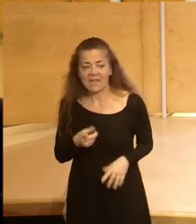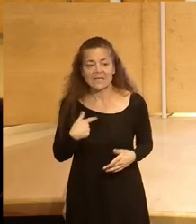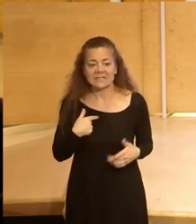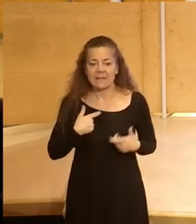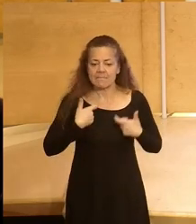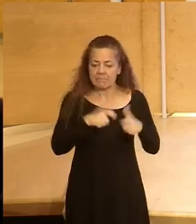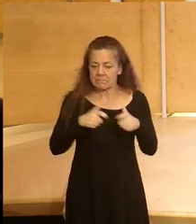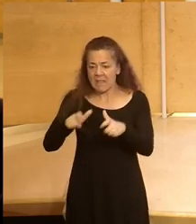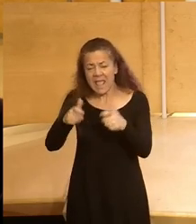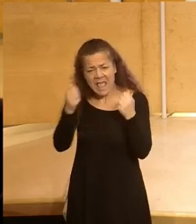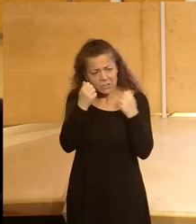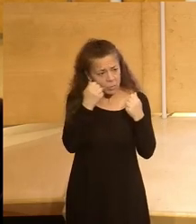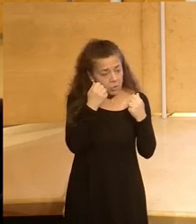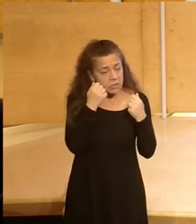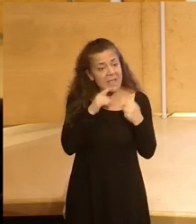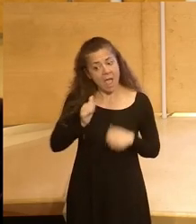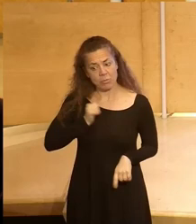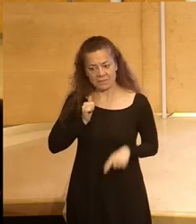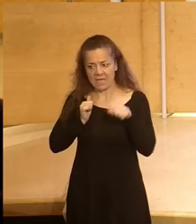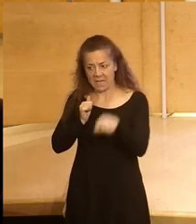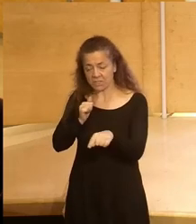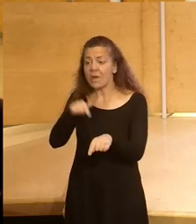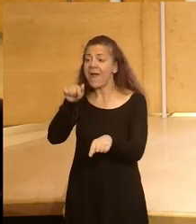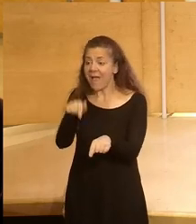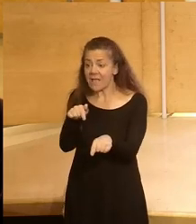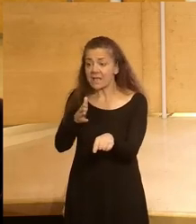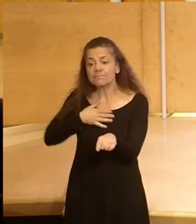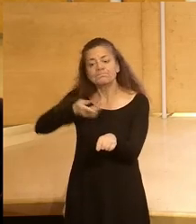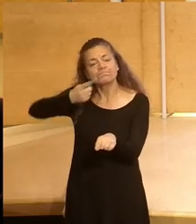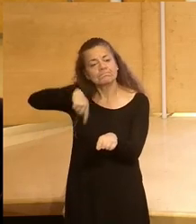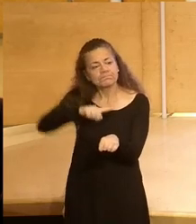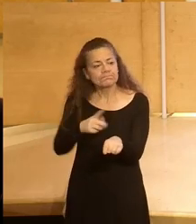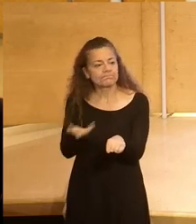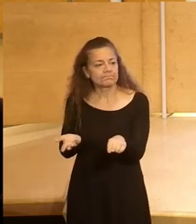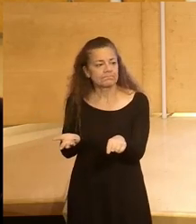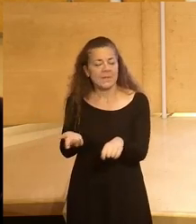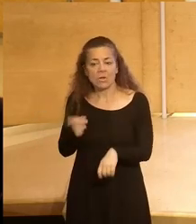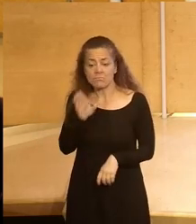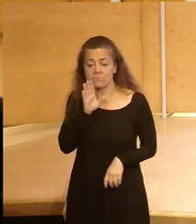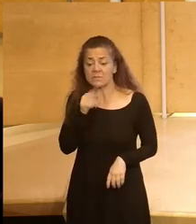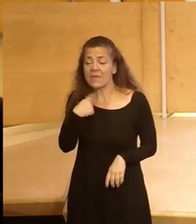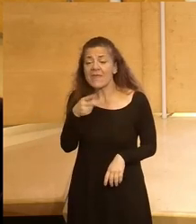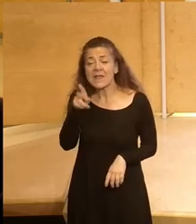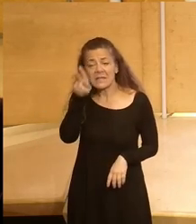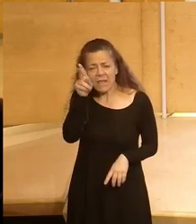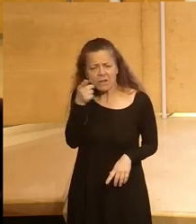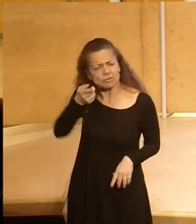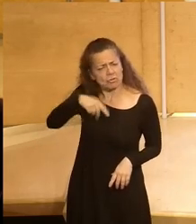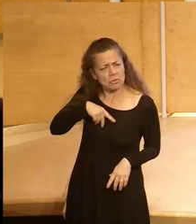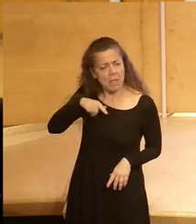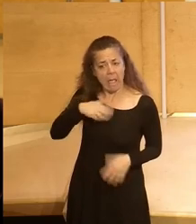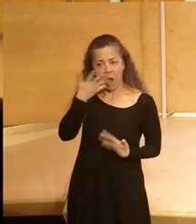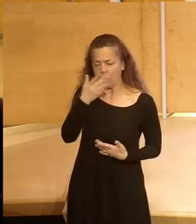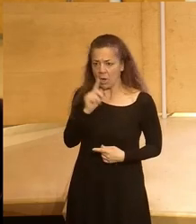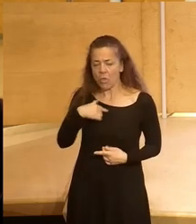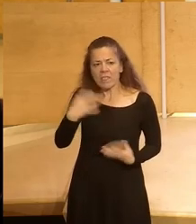distintas disciplinas y aprovecharnos de eso y yo creo que ahí somos bueno como decía Nadia no tenemos que complejarnos tenemos que